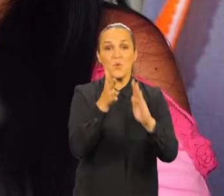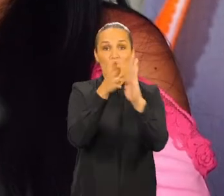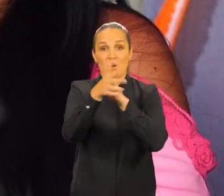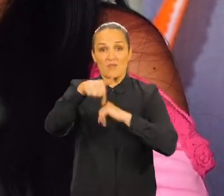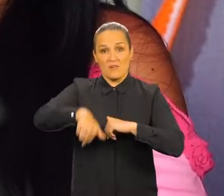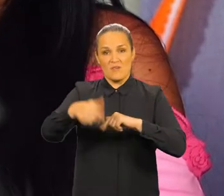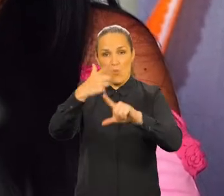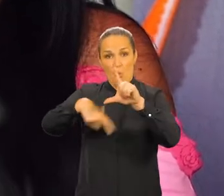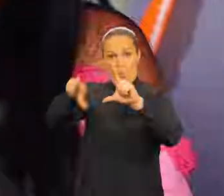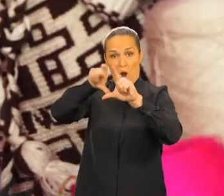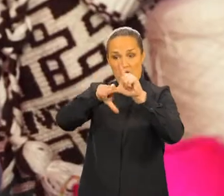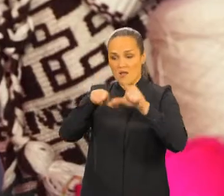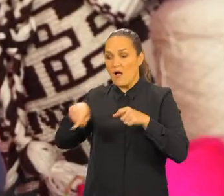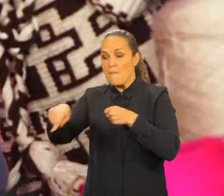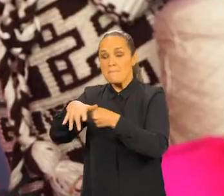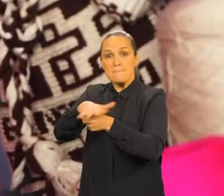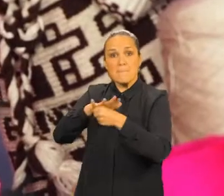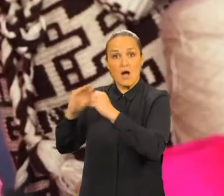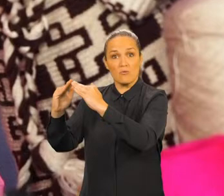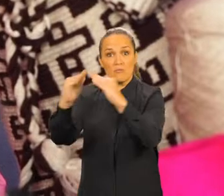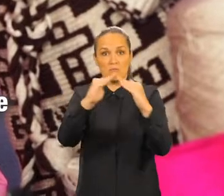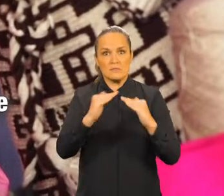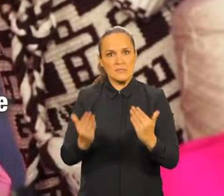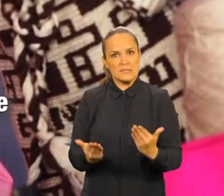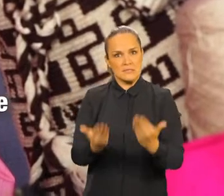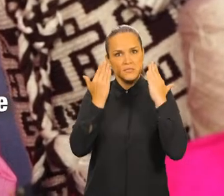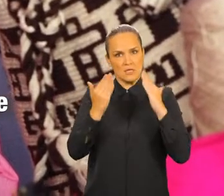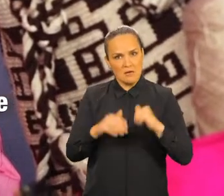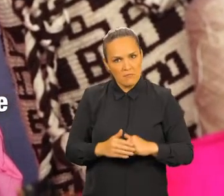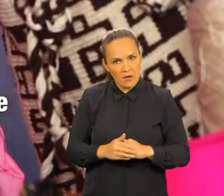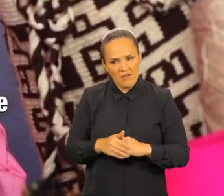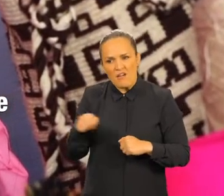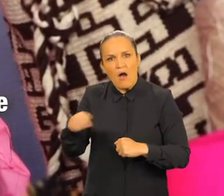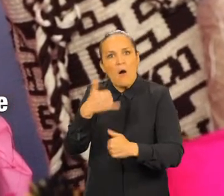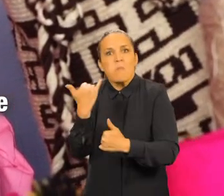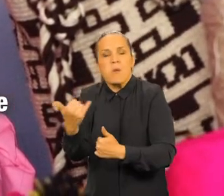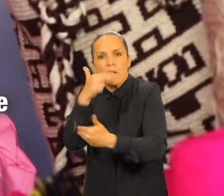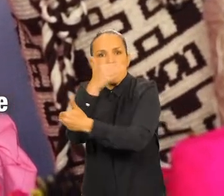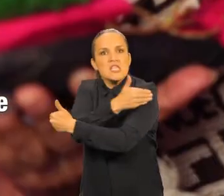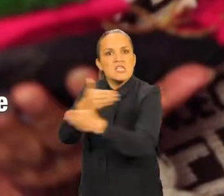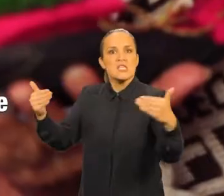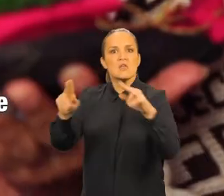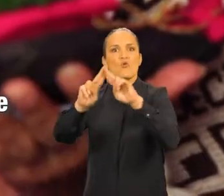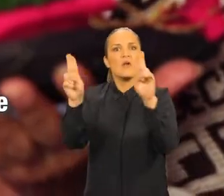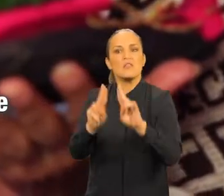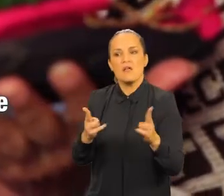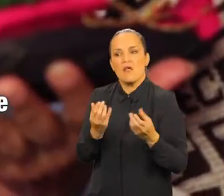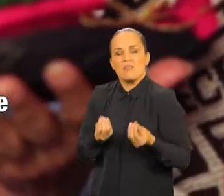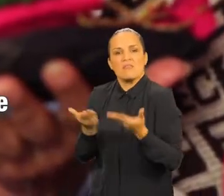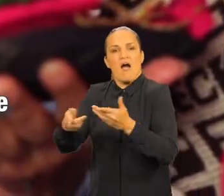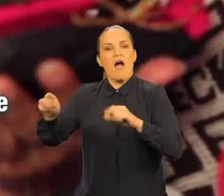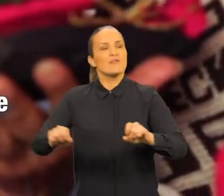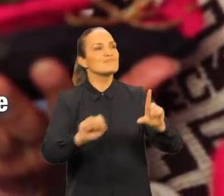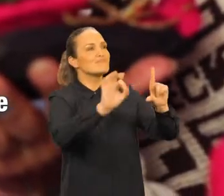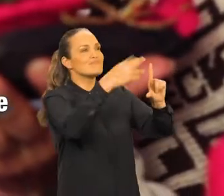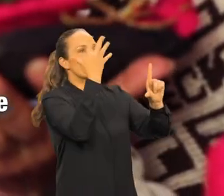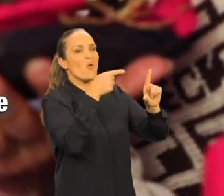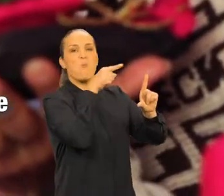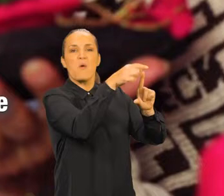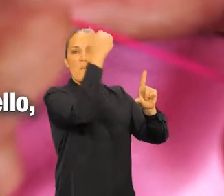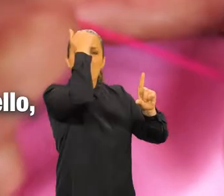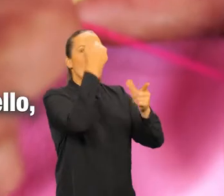niños de por acá del barrio, ellos le han beneficiado mucho porque ellos han tenido cómo conectarse con sus profesores